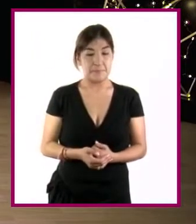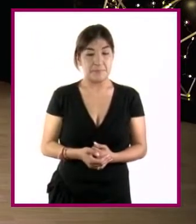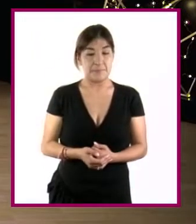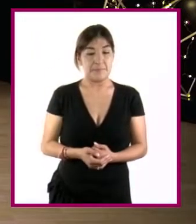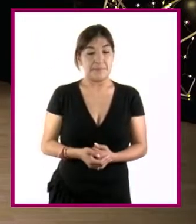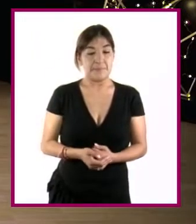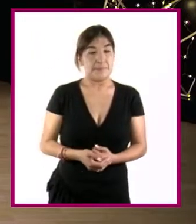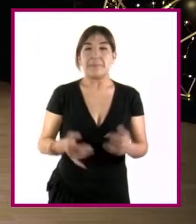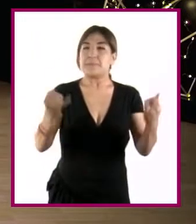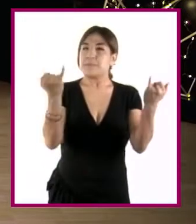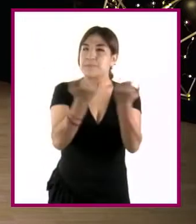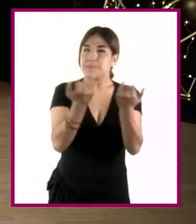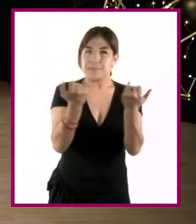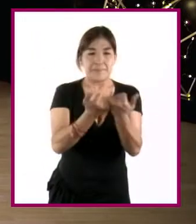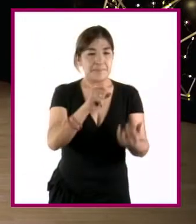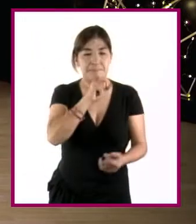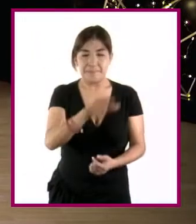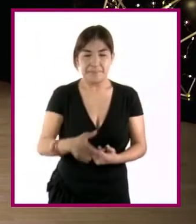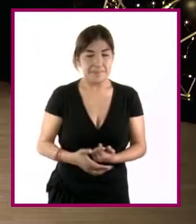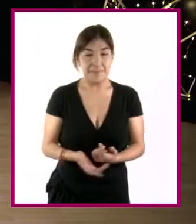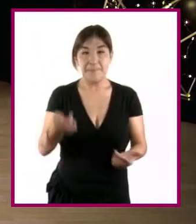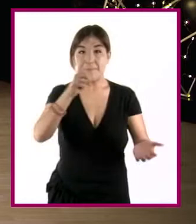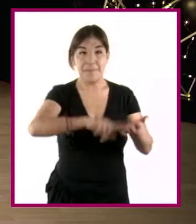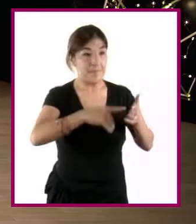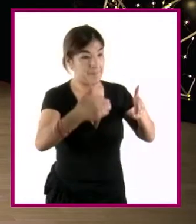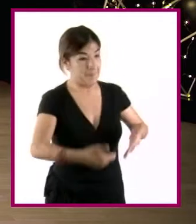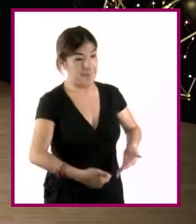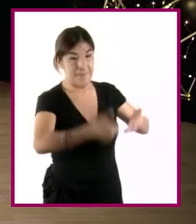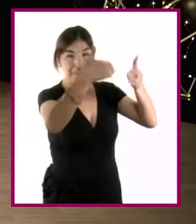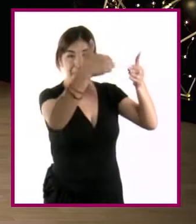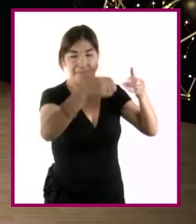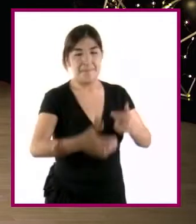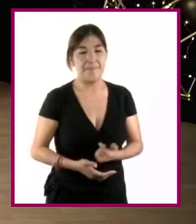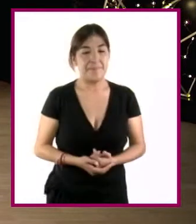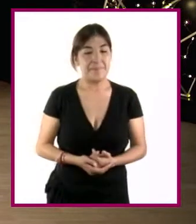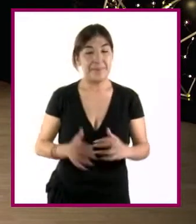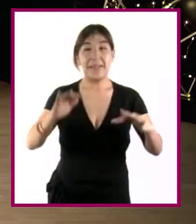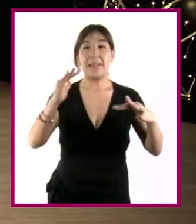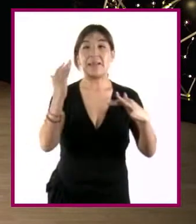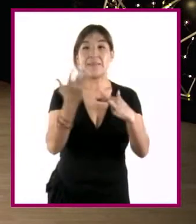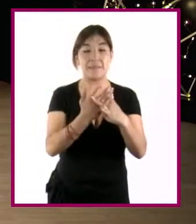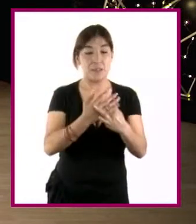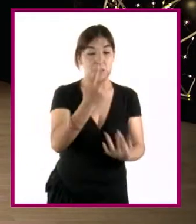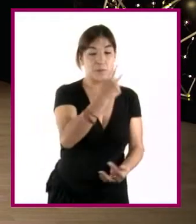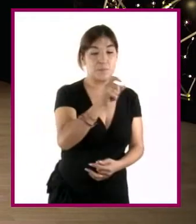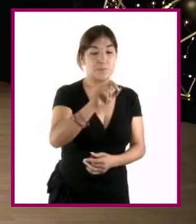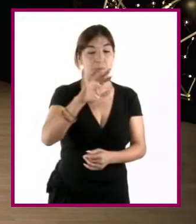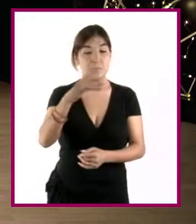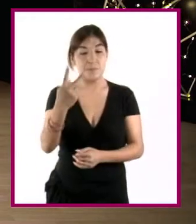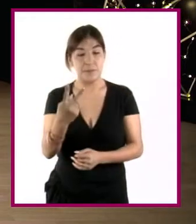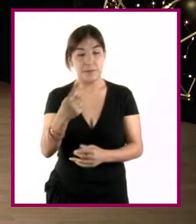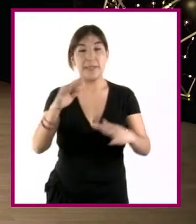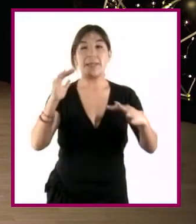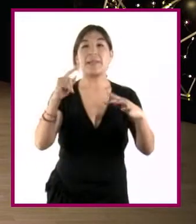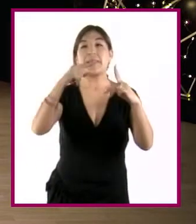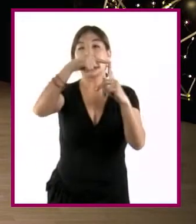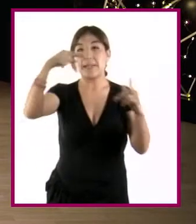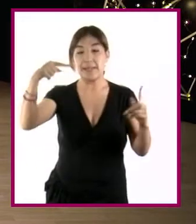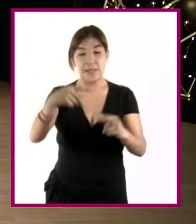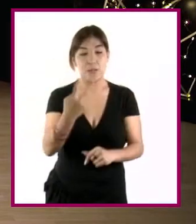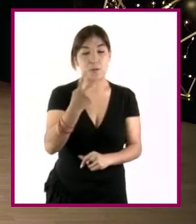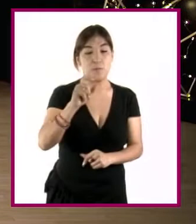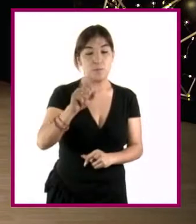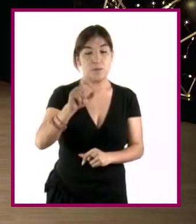Hacemos lo mismo con las paredes de la casa real. Dividimos 2.52 entre 2.24 y